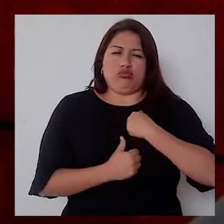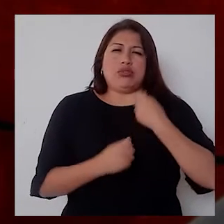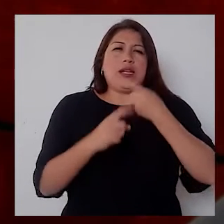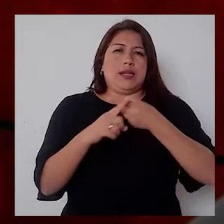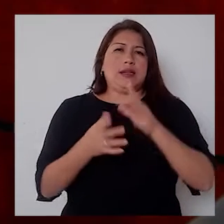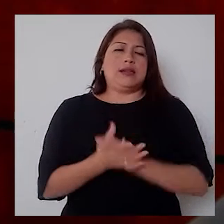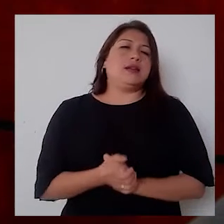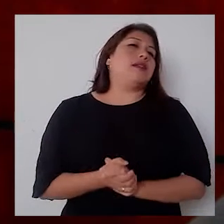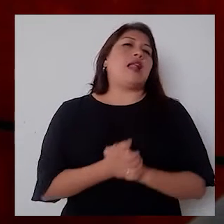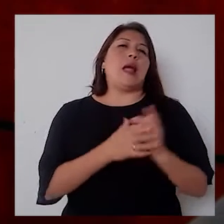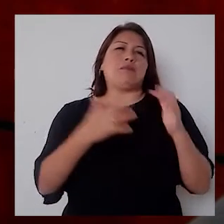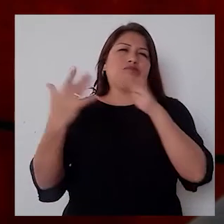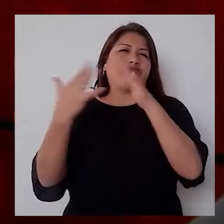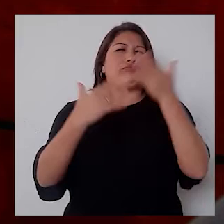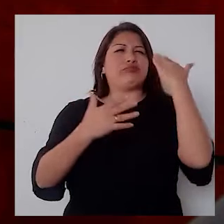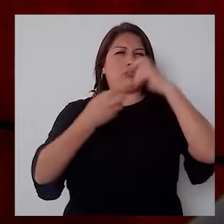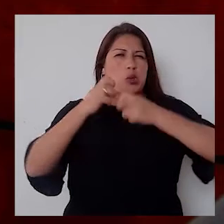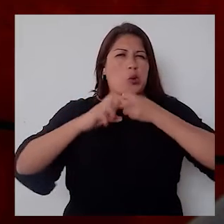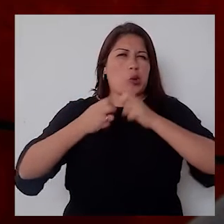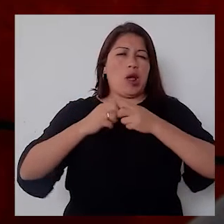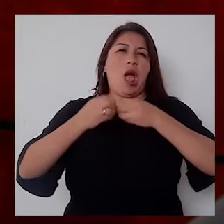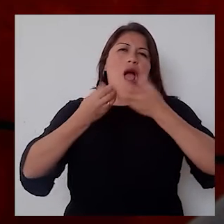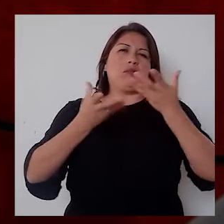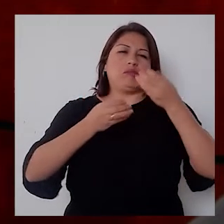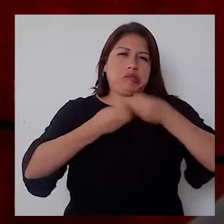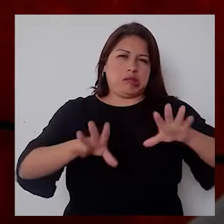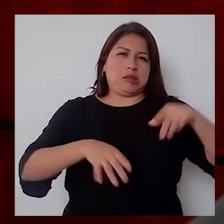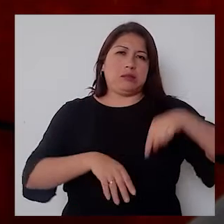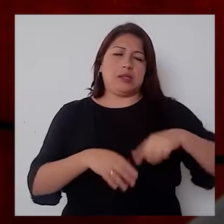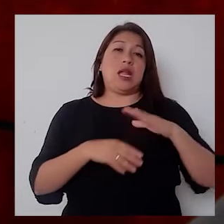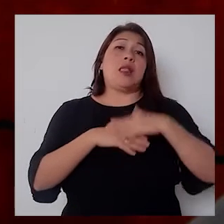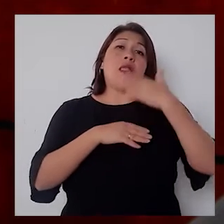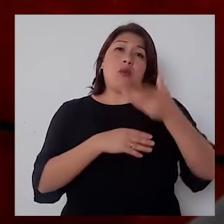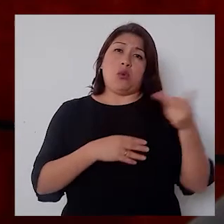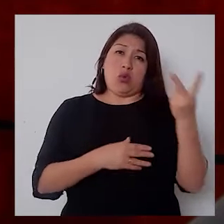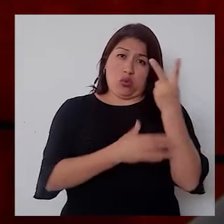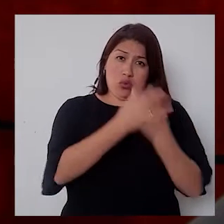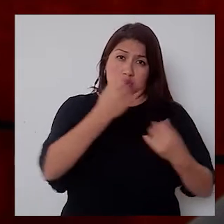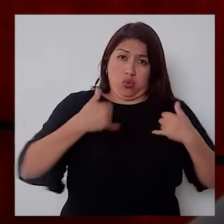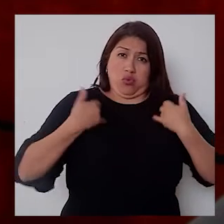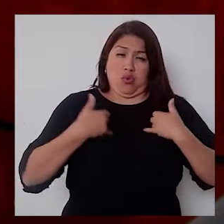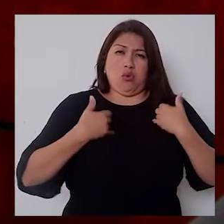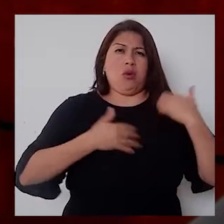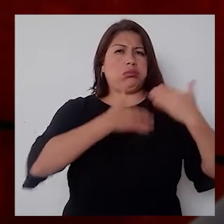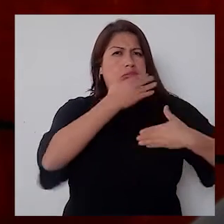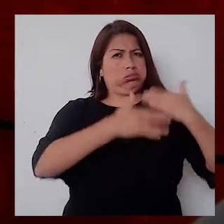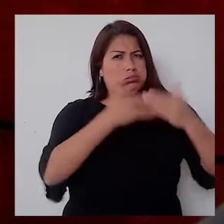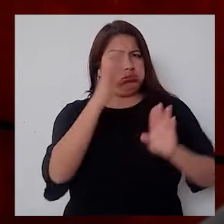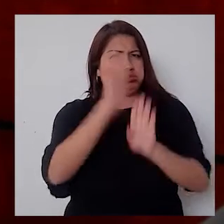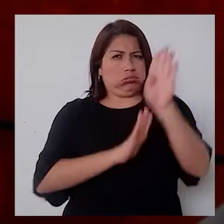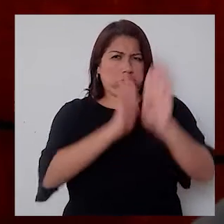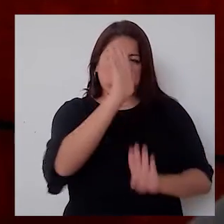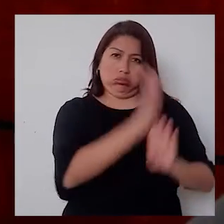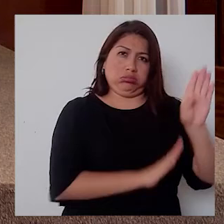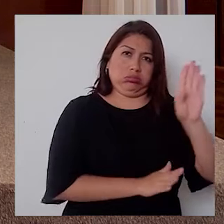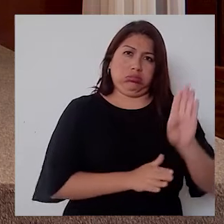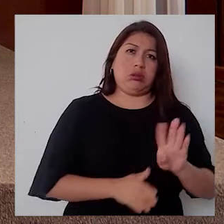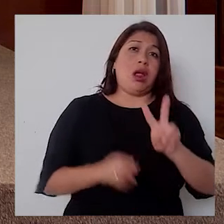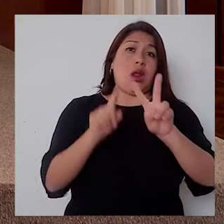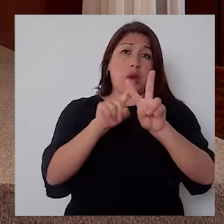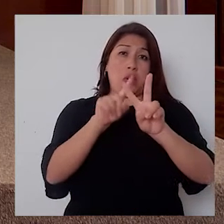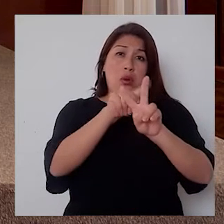pacificación. Y estos señores, con mucho esfuerzo, salieron adelante. Uno de ellos es campeón